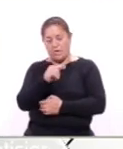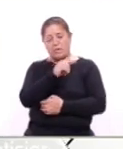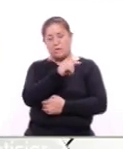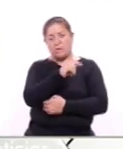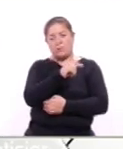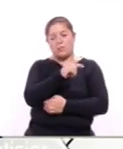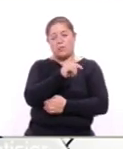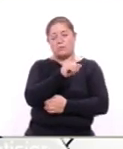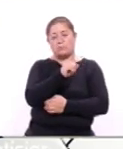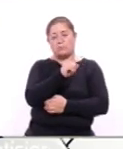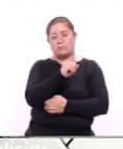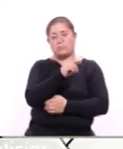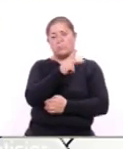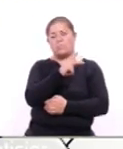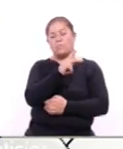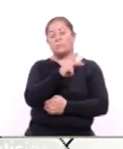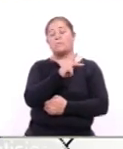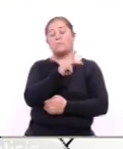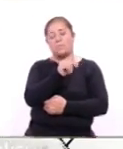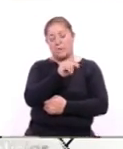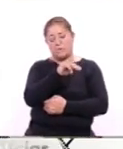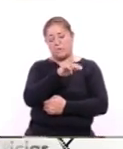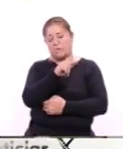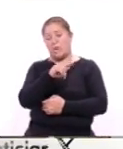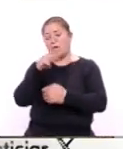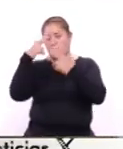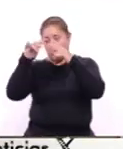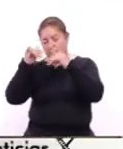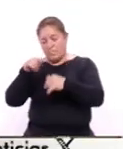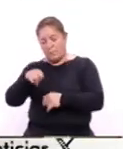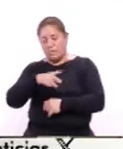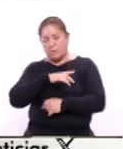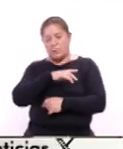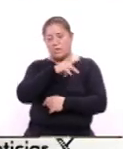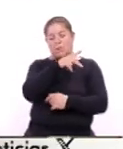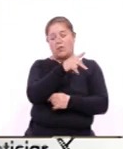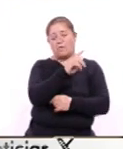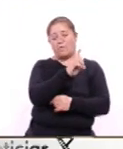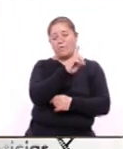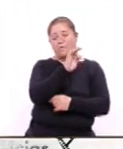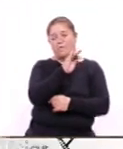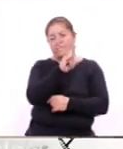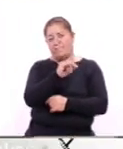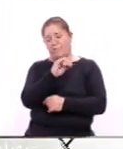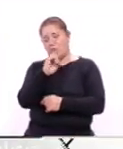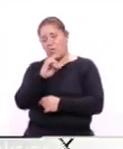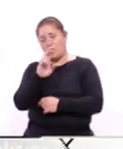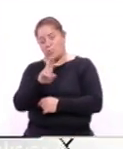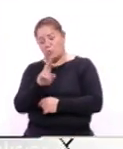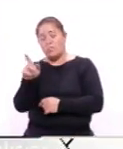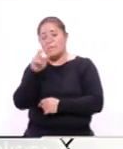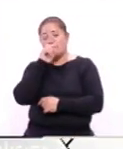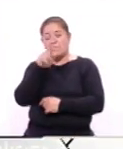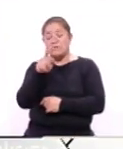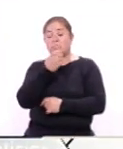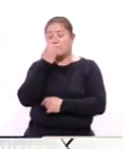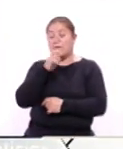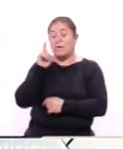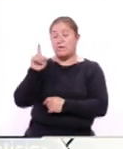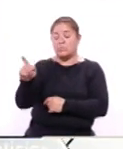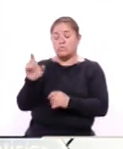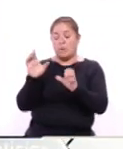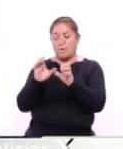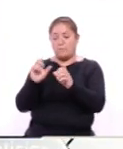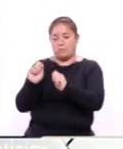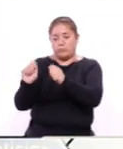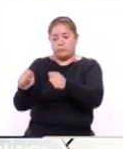Mexicano de Autopartes Planta Huamantla. Además, el Distintivo de Calidad Ambiental México al Colegio Guillermo Valle. El encargado del